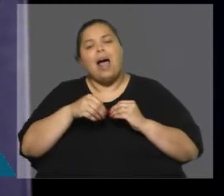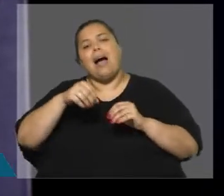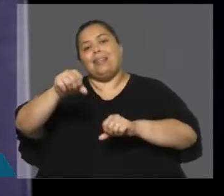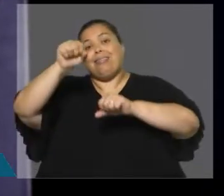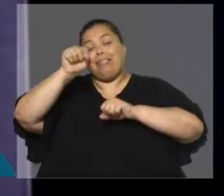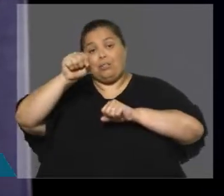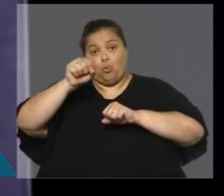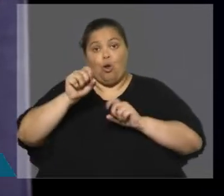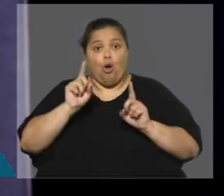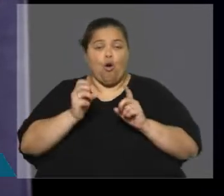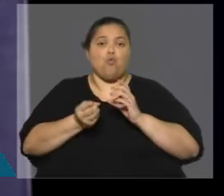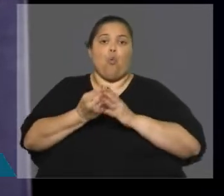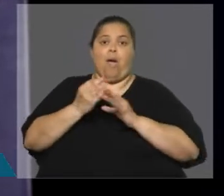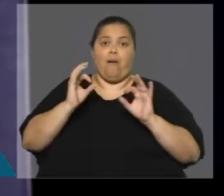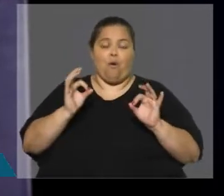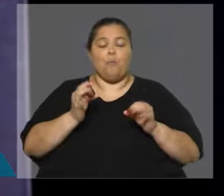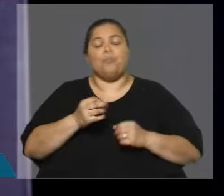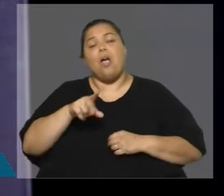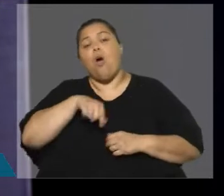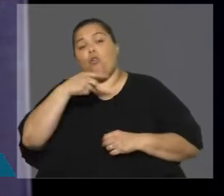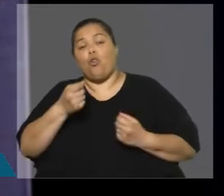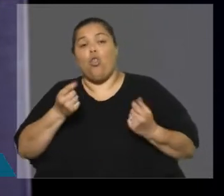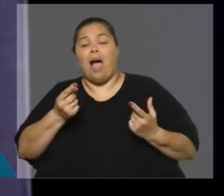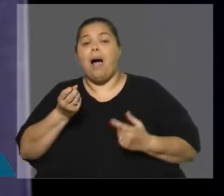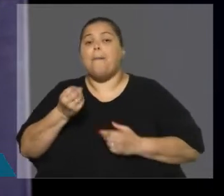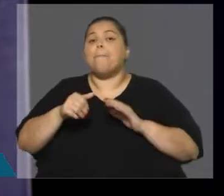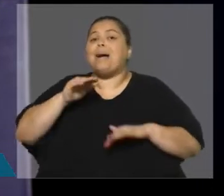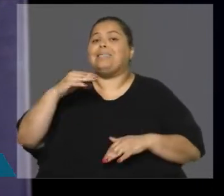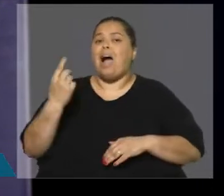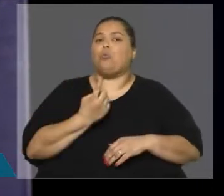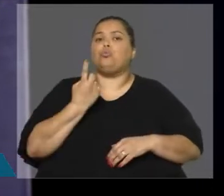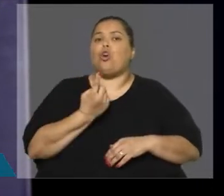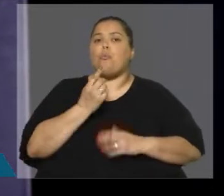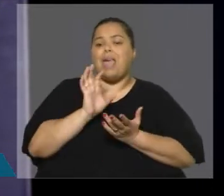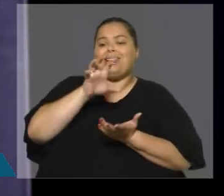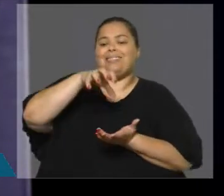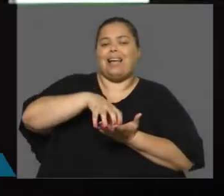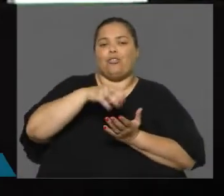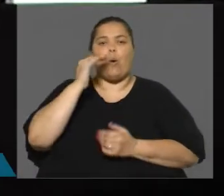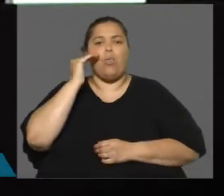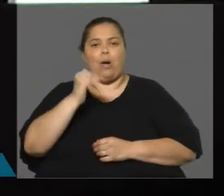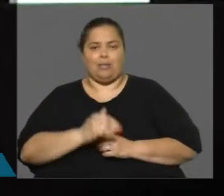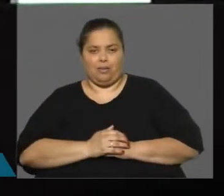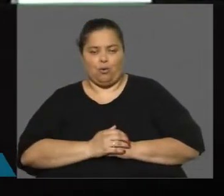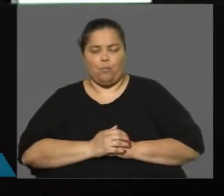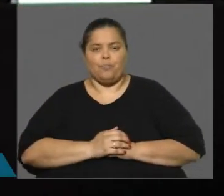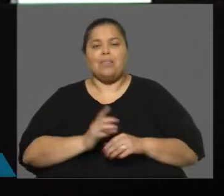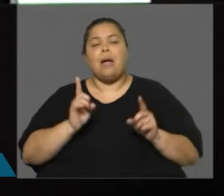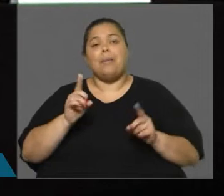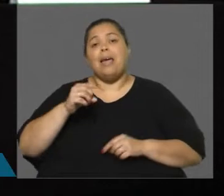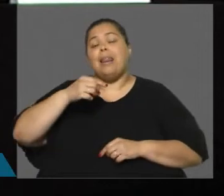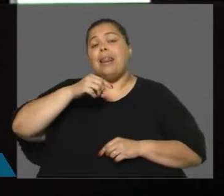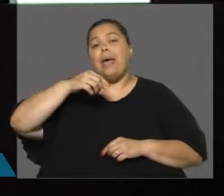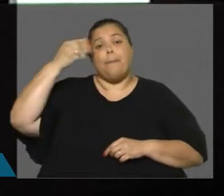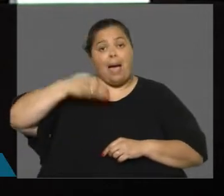para maestros y profesores y brinda una mayor autonomía a los centros educativos. Argimon destacó la mejora de los